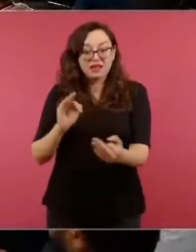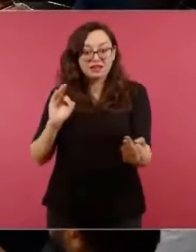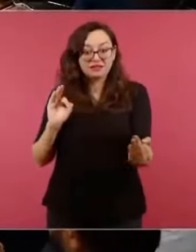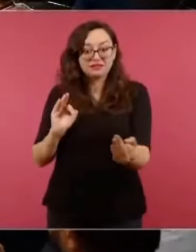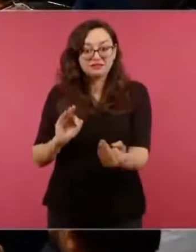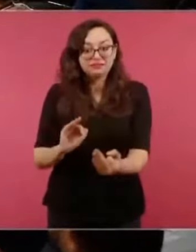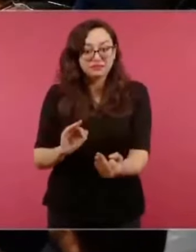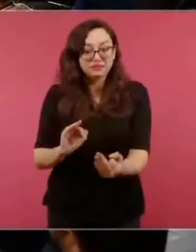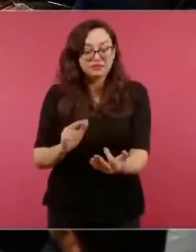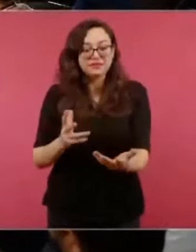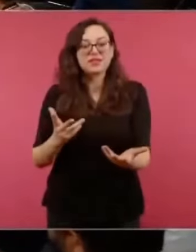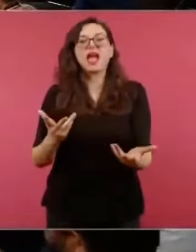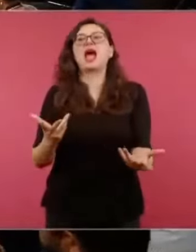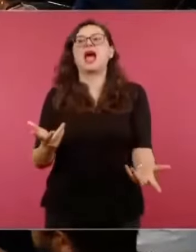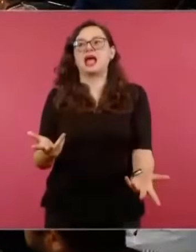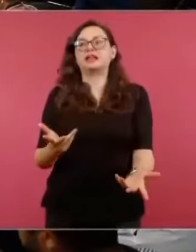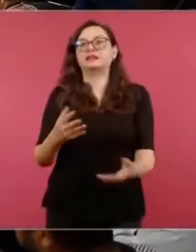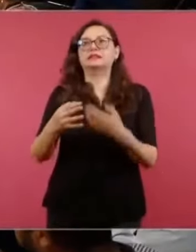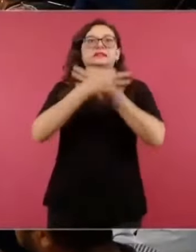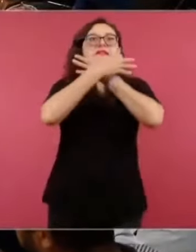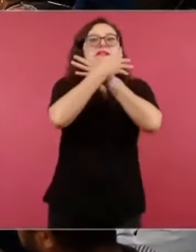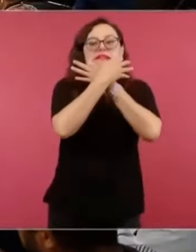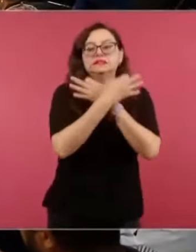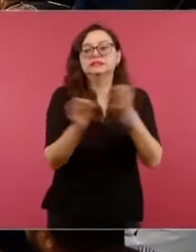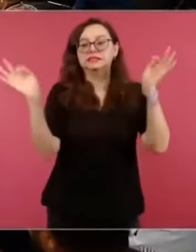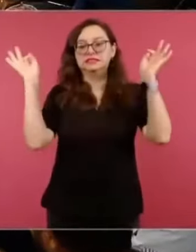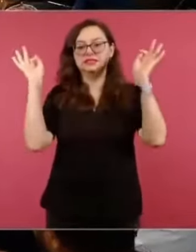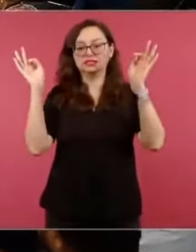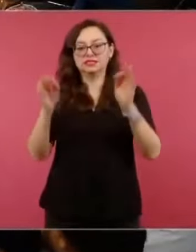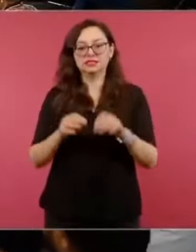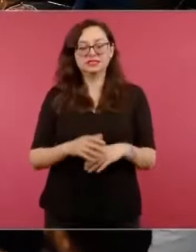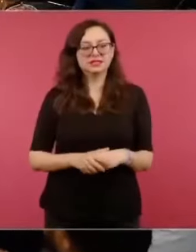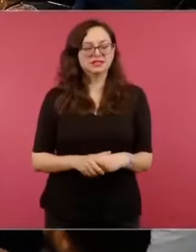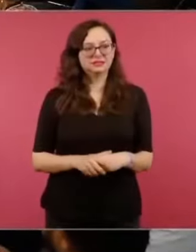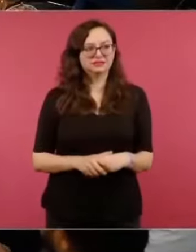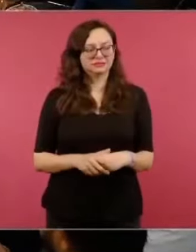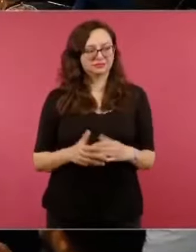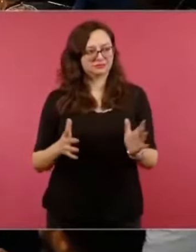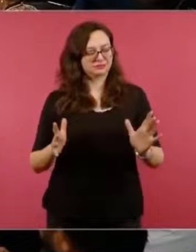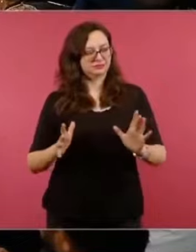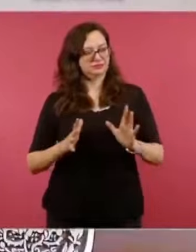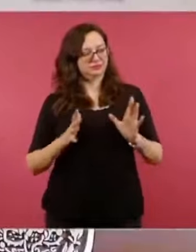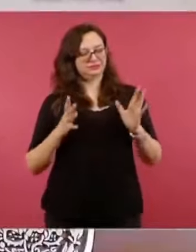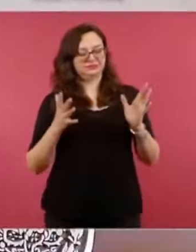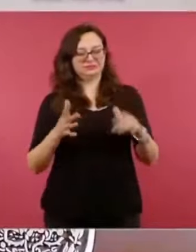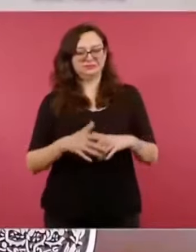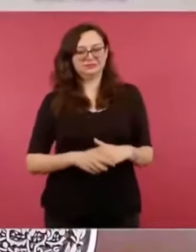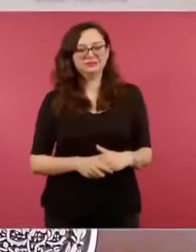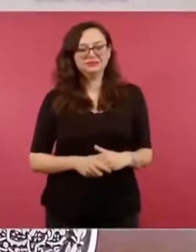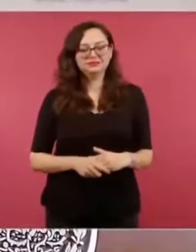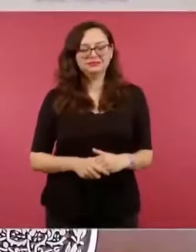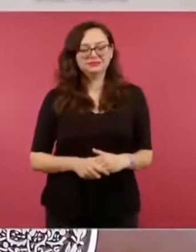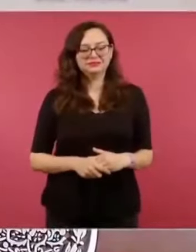que ella acude